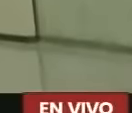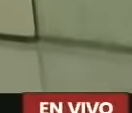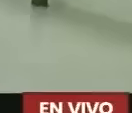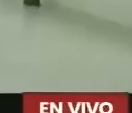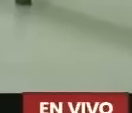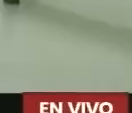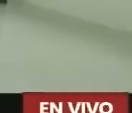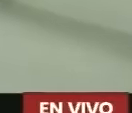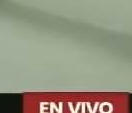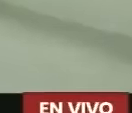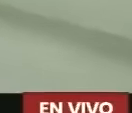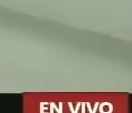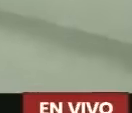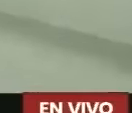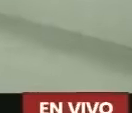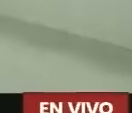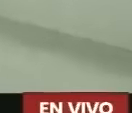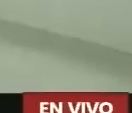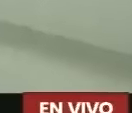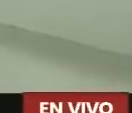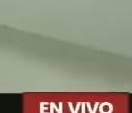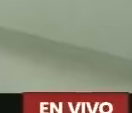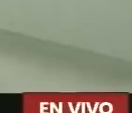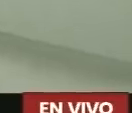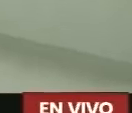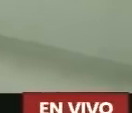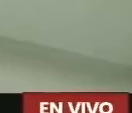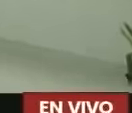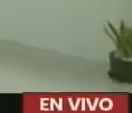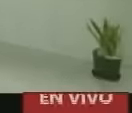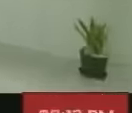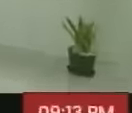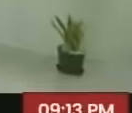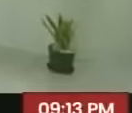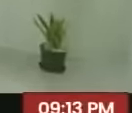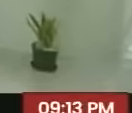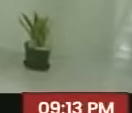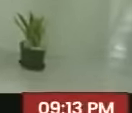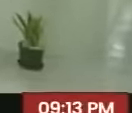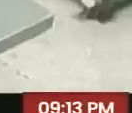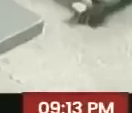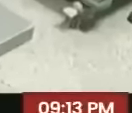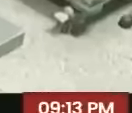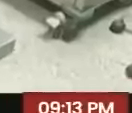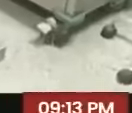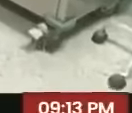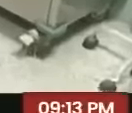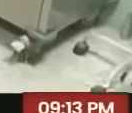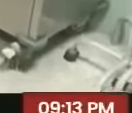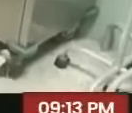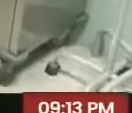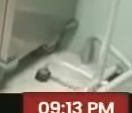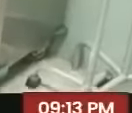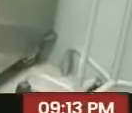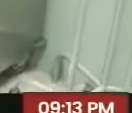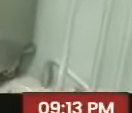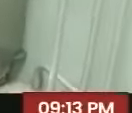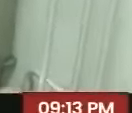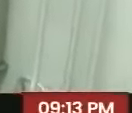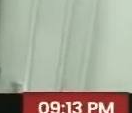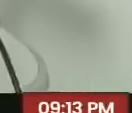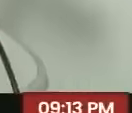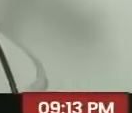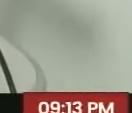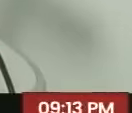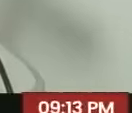brindamos atención a una población de 46.034 habitantes, de 41 comunidades. Se hizo recuperación del área de